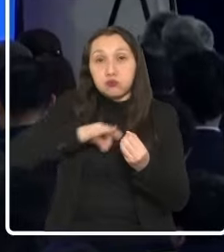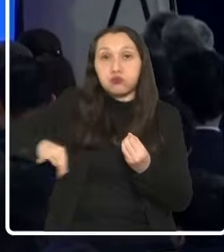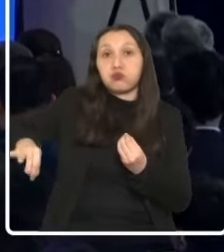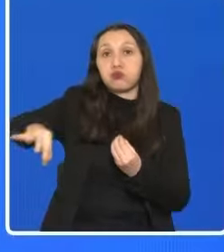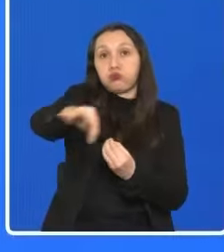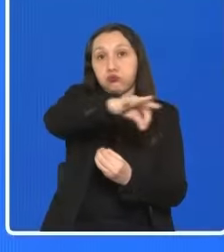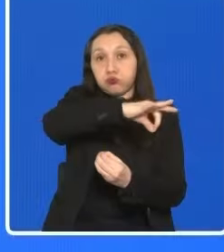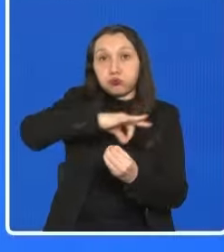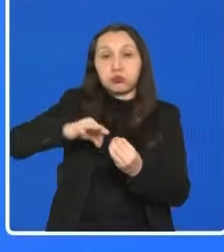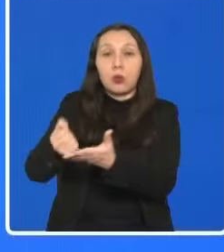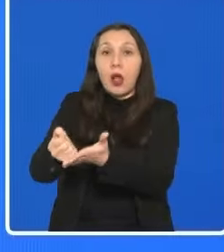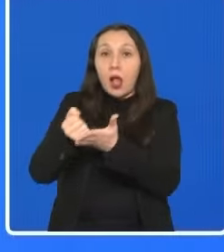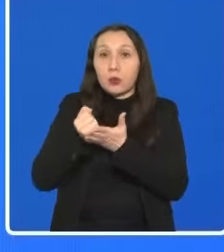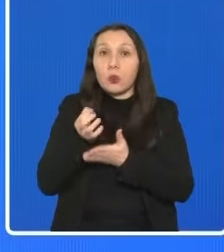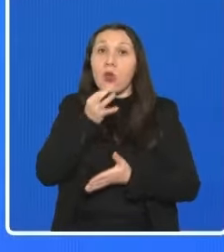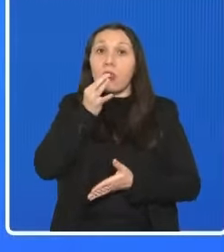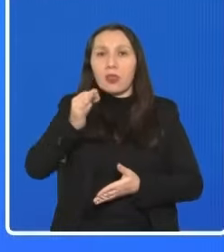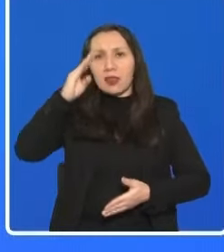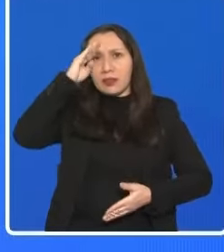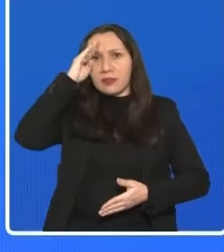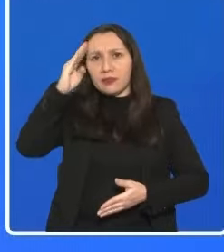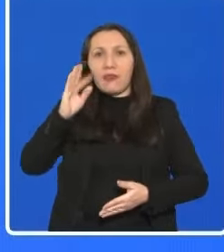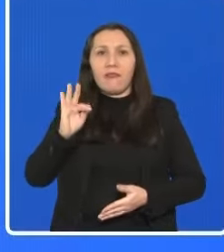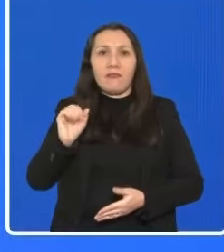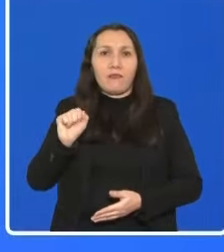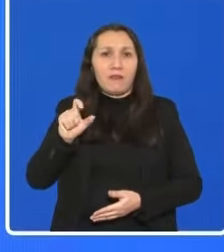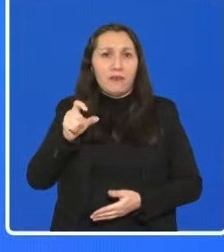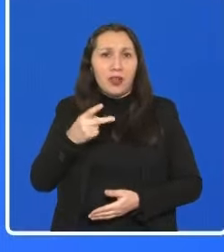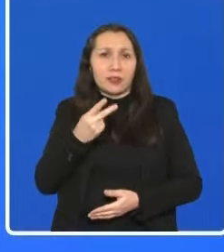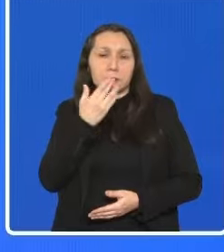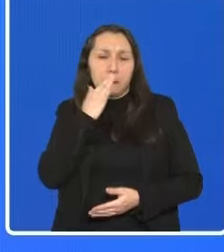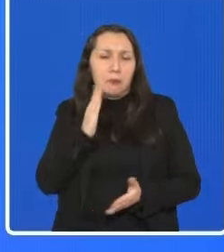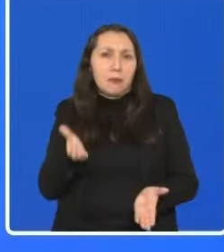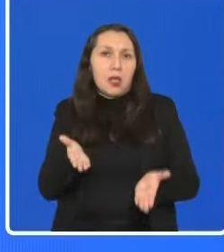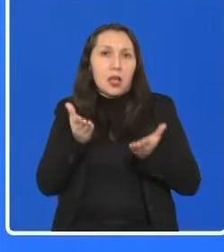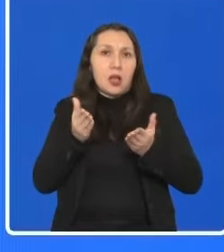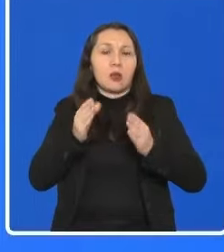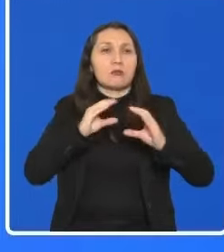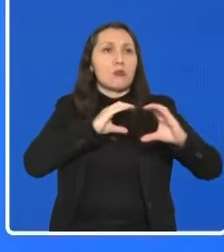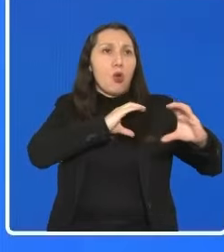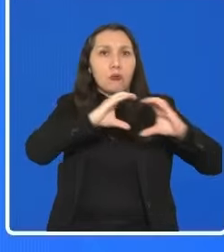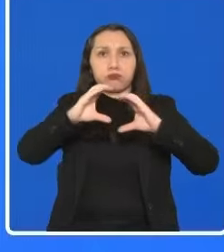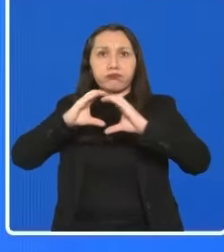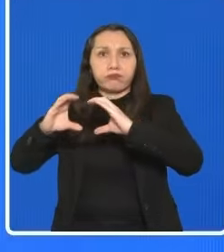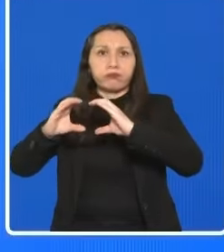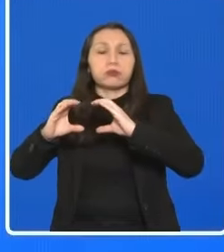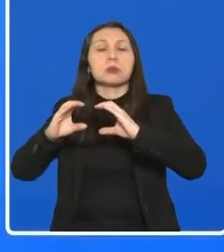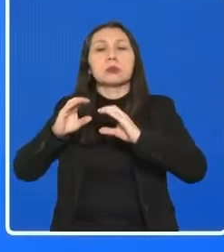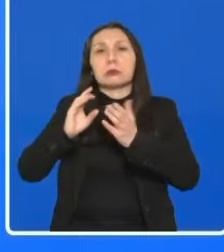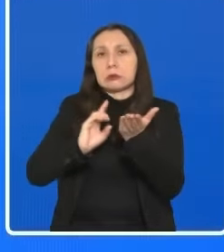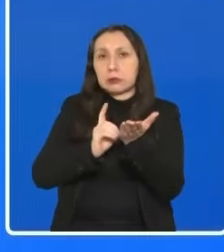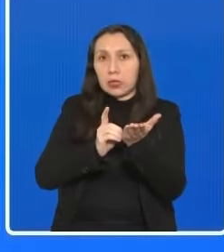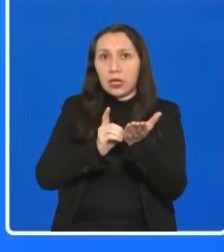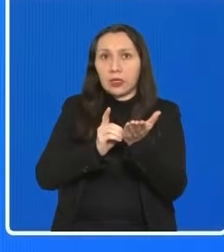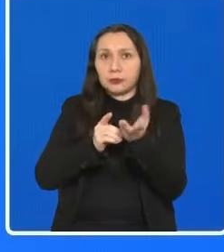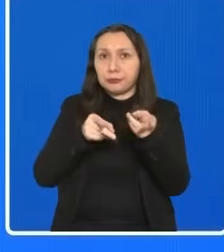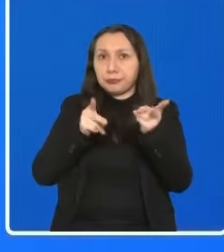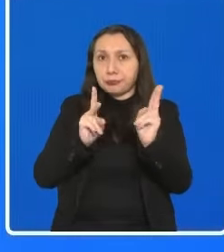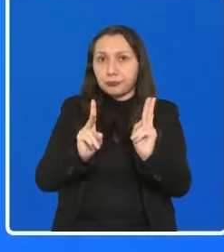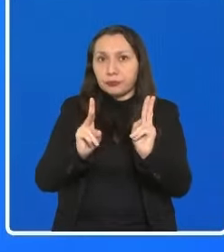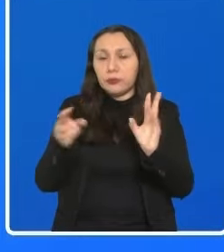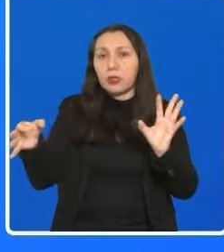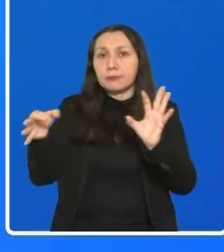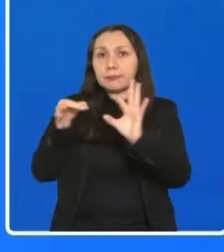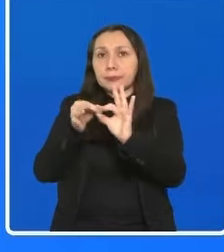nos ayudan, como decía el Comandante en Jefe de la FACH, a mejorar nuestras telecomunicaciones y nuestra comunicación digital, la